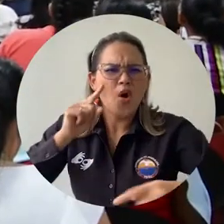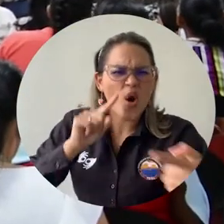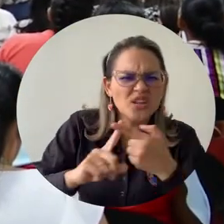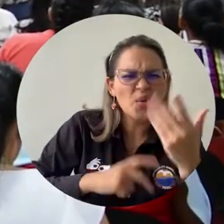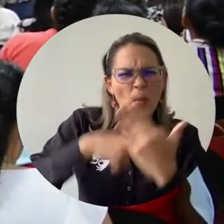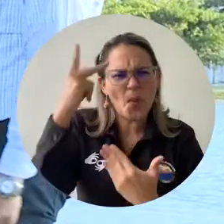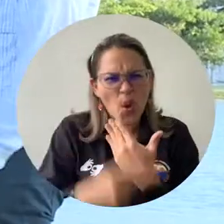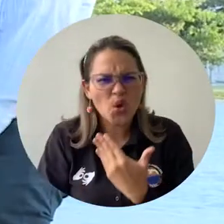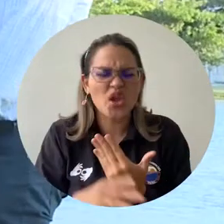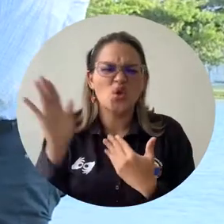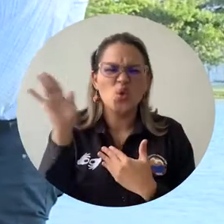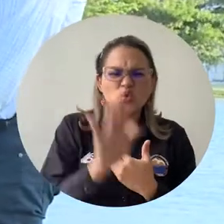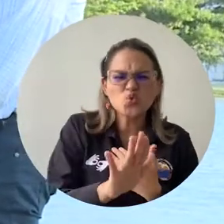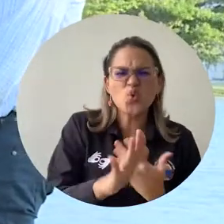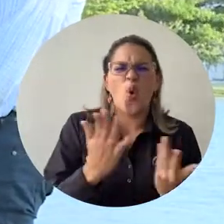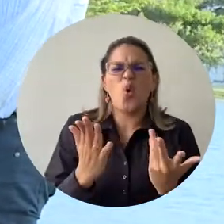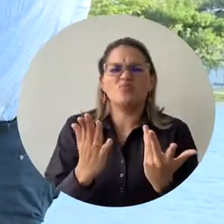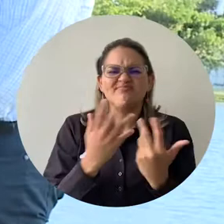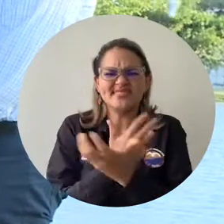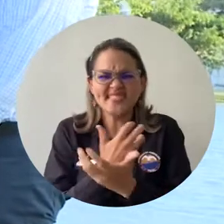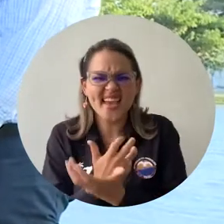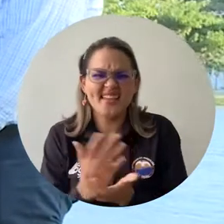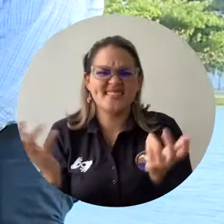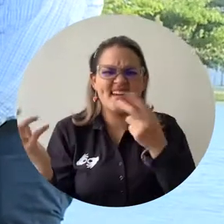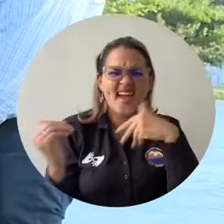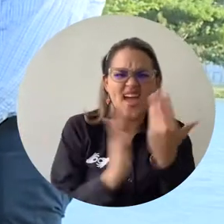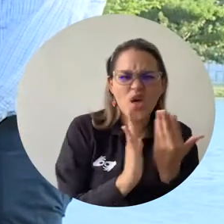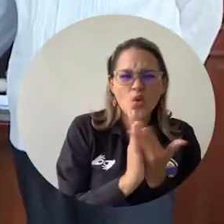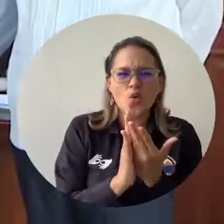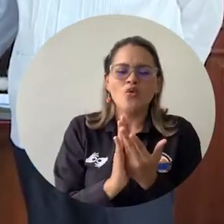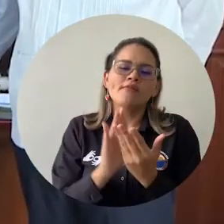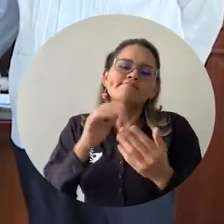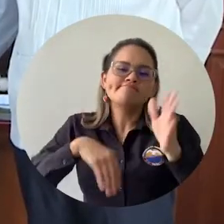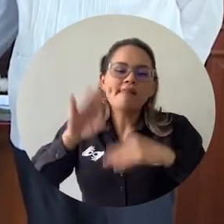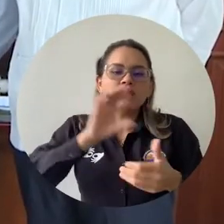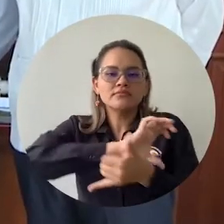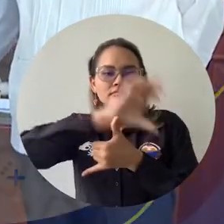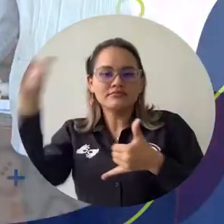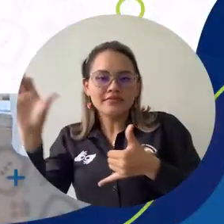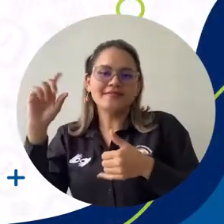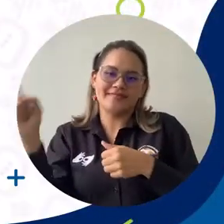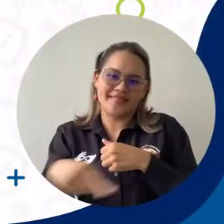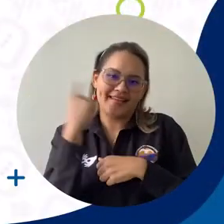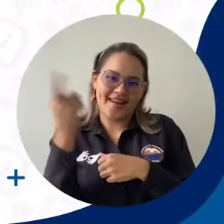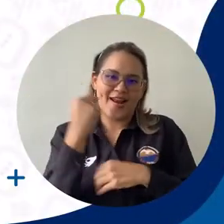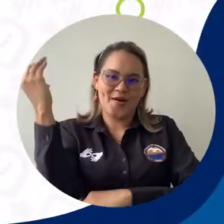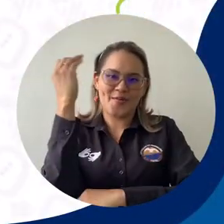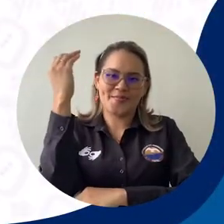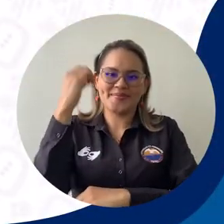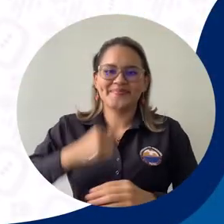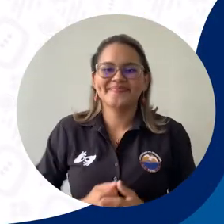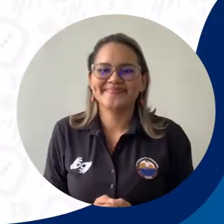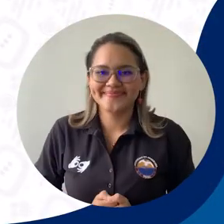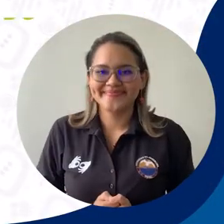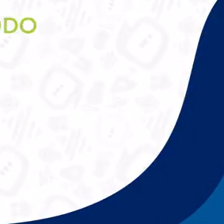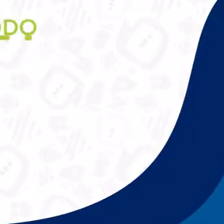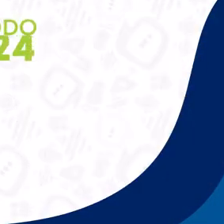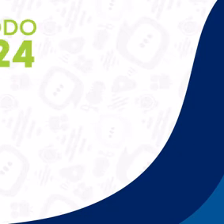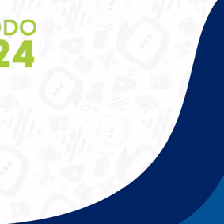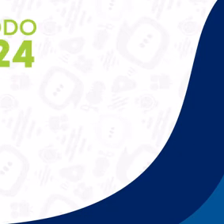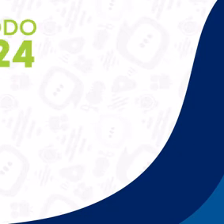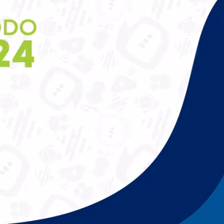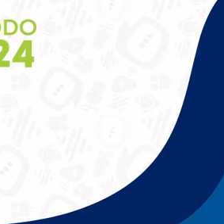se generan acciones y proyectos que propenden por la ciencia y la innovación en favor de la región Caribe y el país. Universidad del Magdalena.